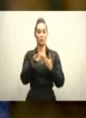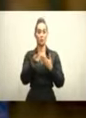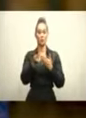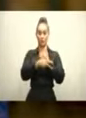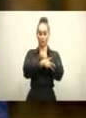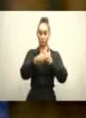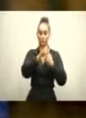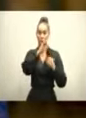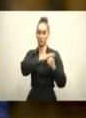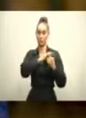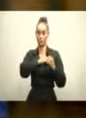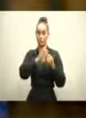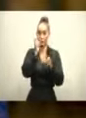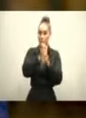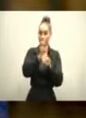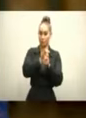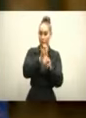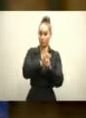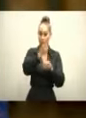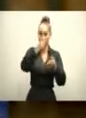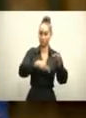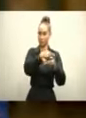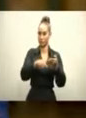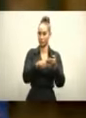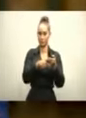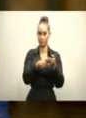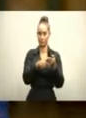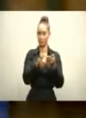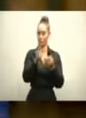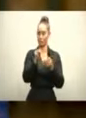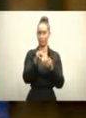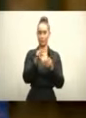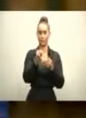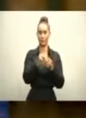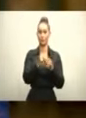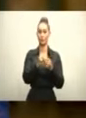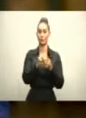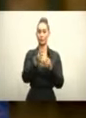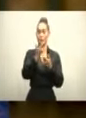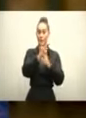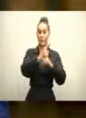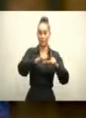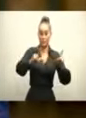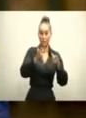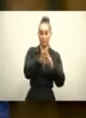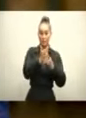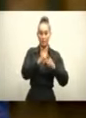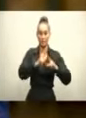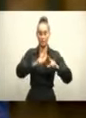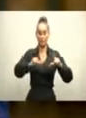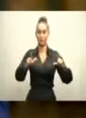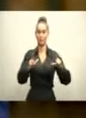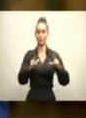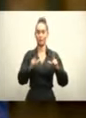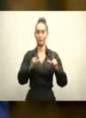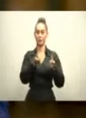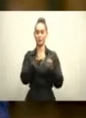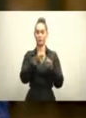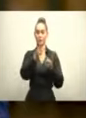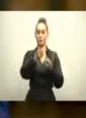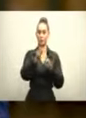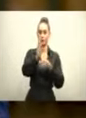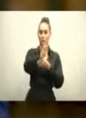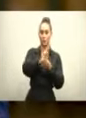depende de acciones individuales. Sin embargo, la impunidad es una acción política deliberada que se convirtió en un